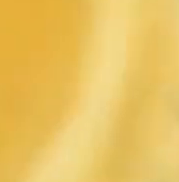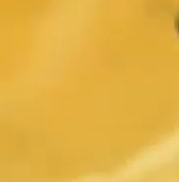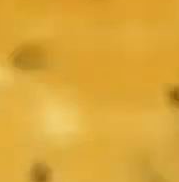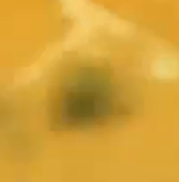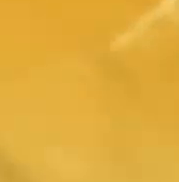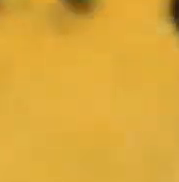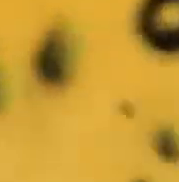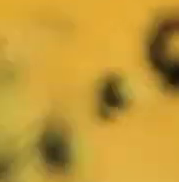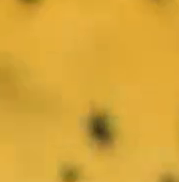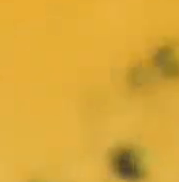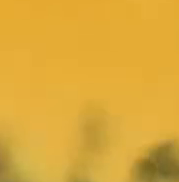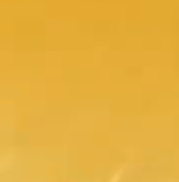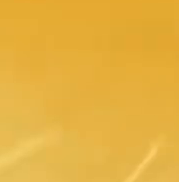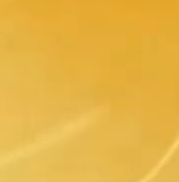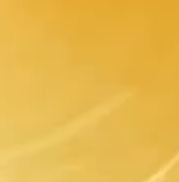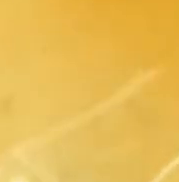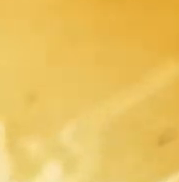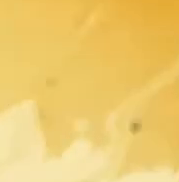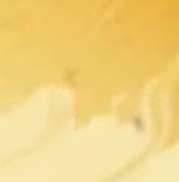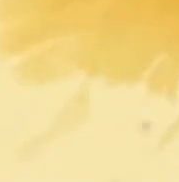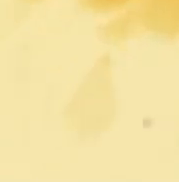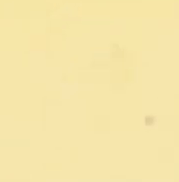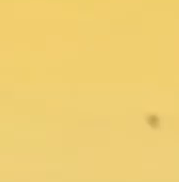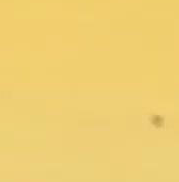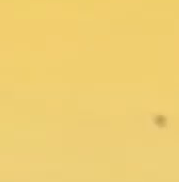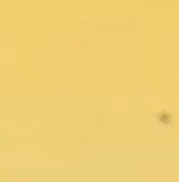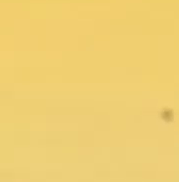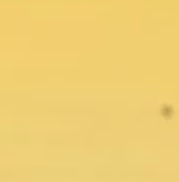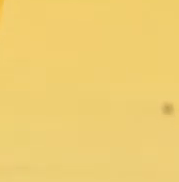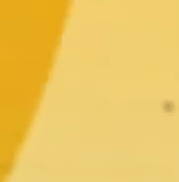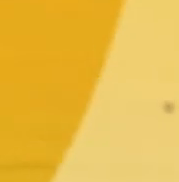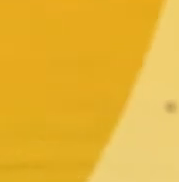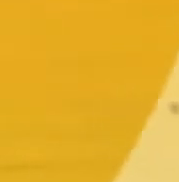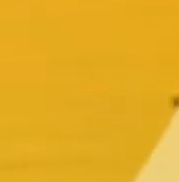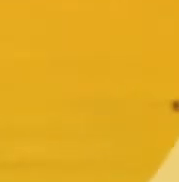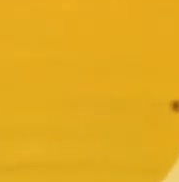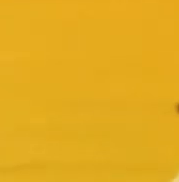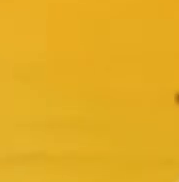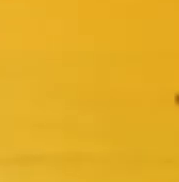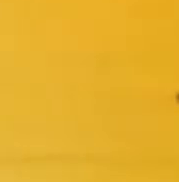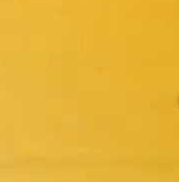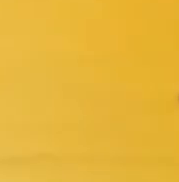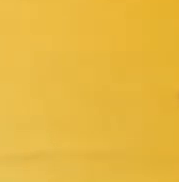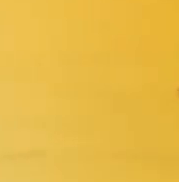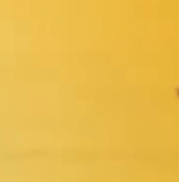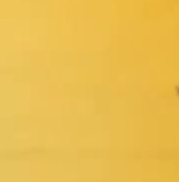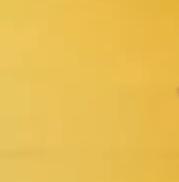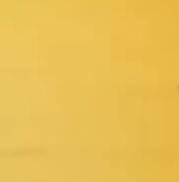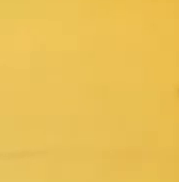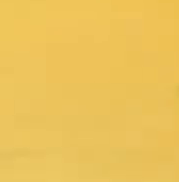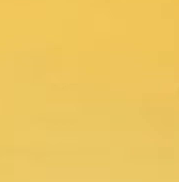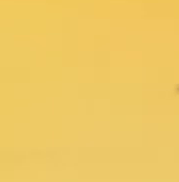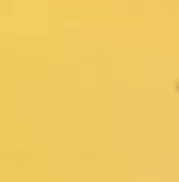conocemos primero que nada se nos da como una sensación de cosquilleo segundo que nada de adormecimiento y tercero cuando se acaba todo y empezamos a sentir como agujas o